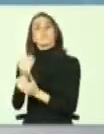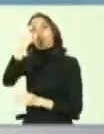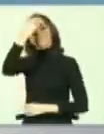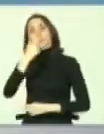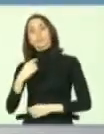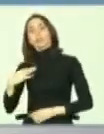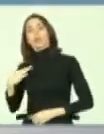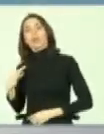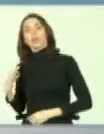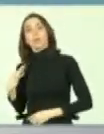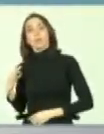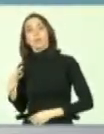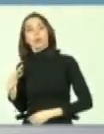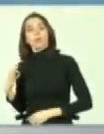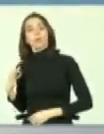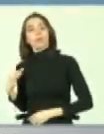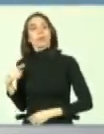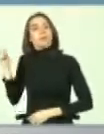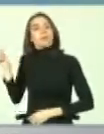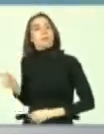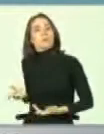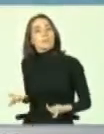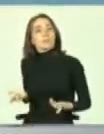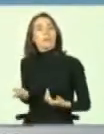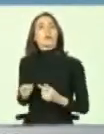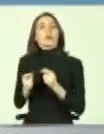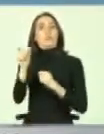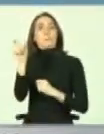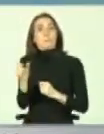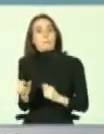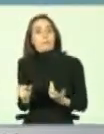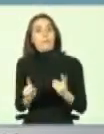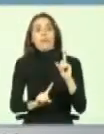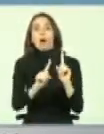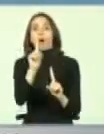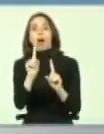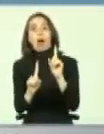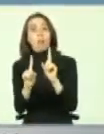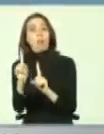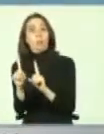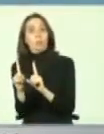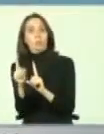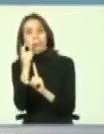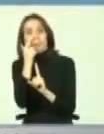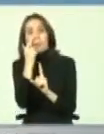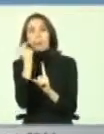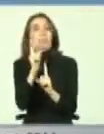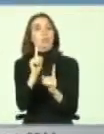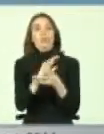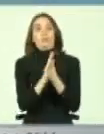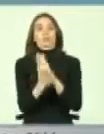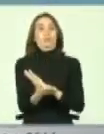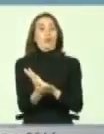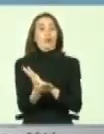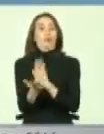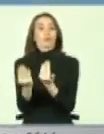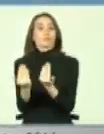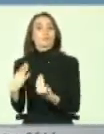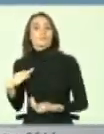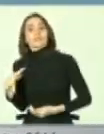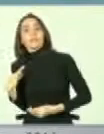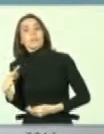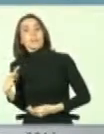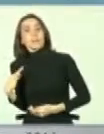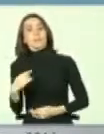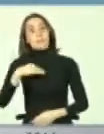dependiente, esta persona a la cual haya que tener, que en algunos casos será, pero no necesariamente en todos. Mi experiencia